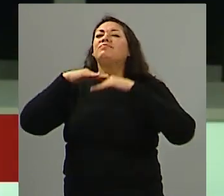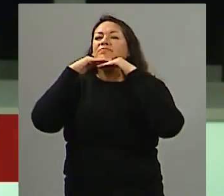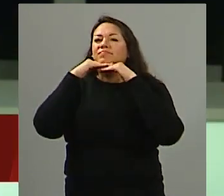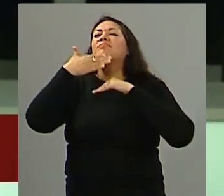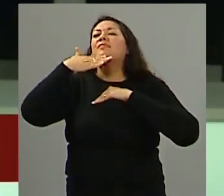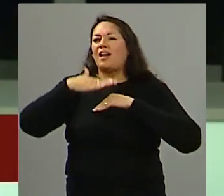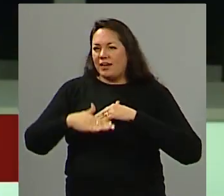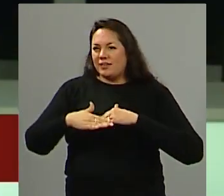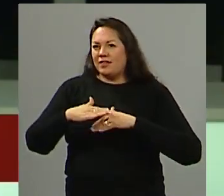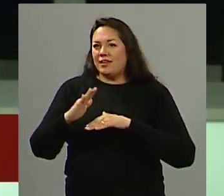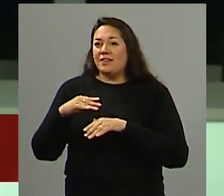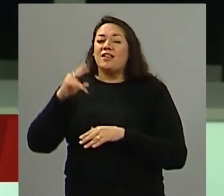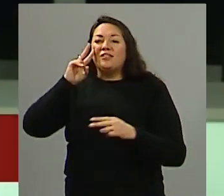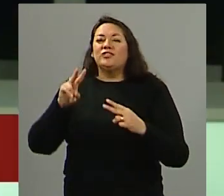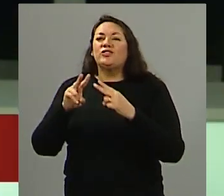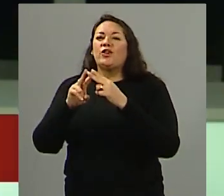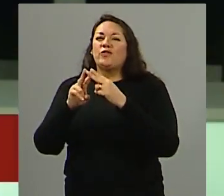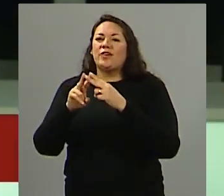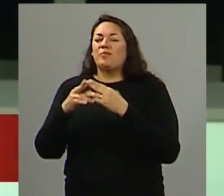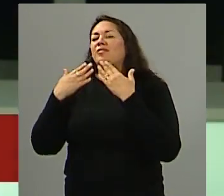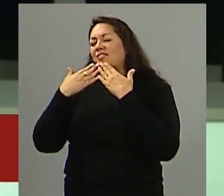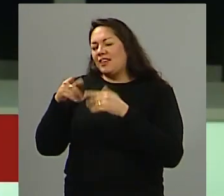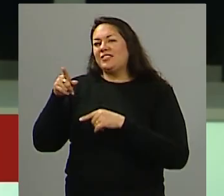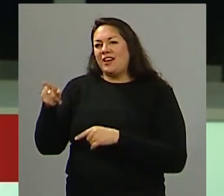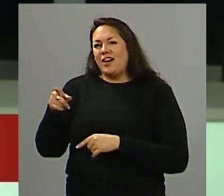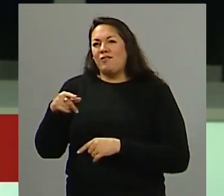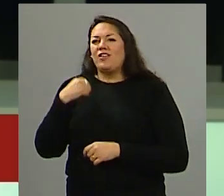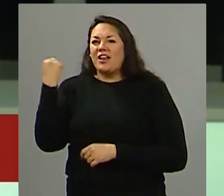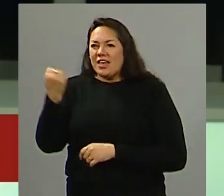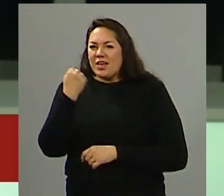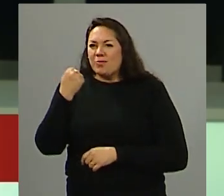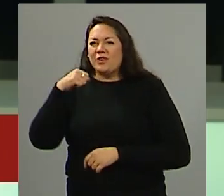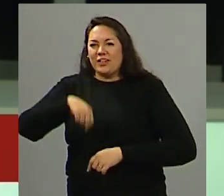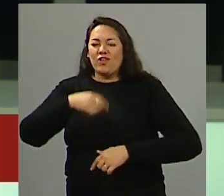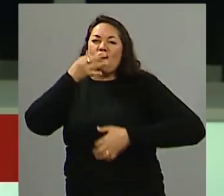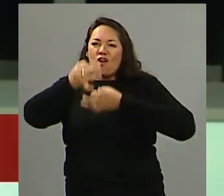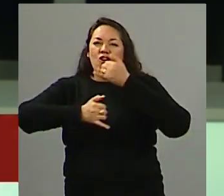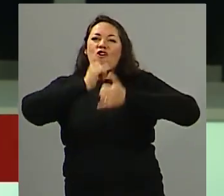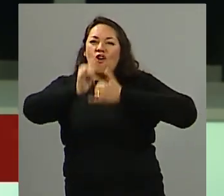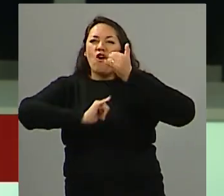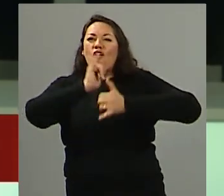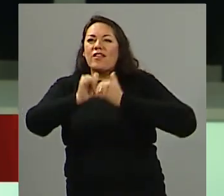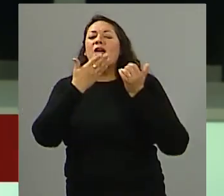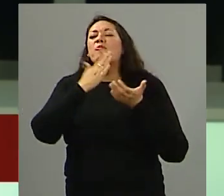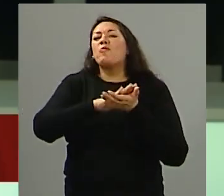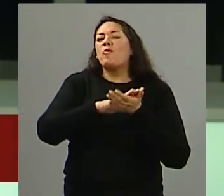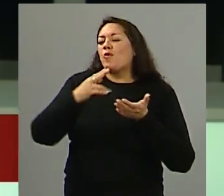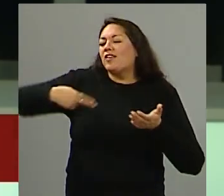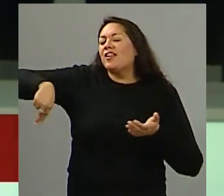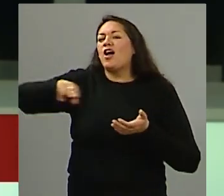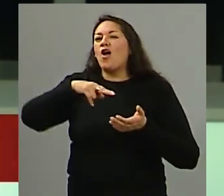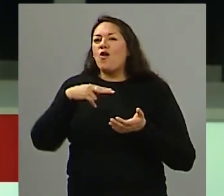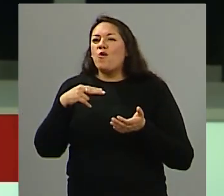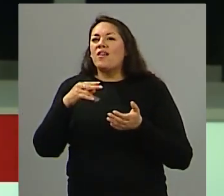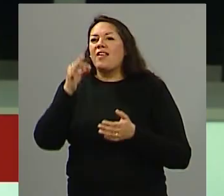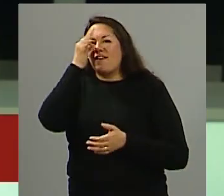así es que será hasta cualquier momento bueno muchísimas gracias yo te agradezco y la verdad que es importante que estemos comentándole a nuestros vecinos nuestras propuestas invitándolos que